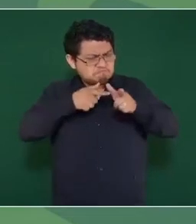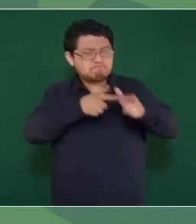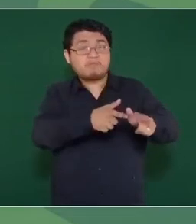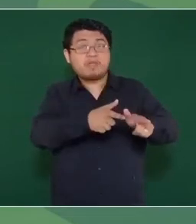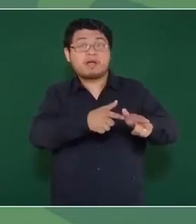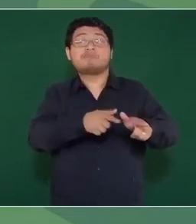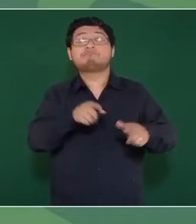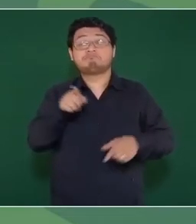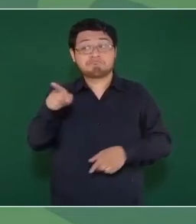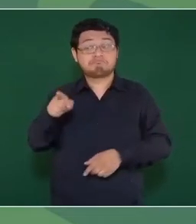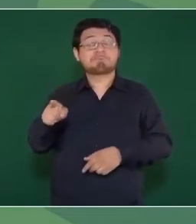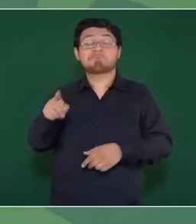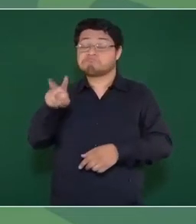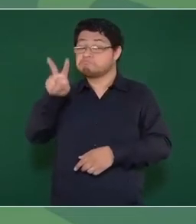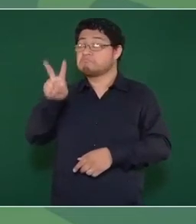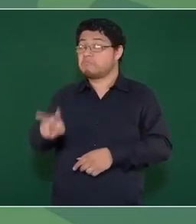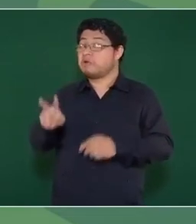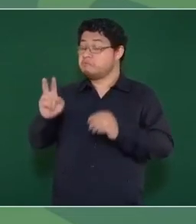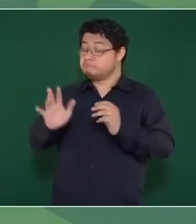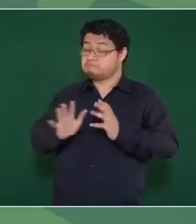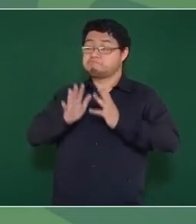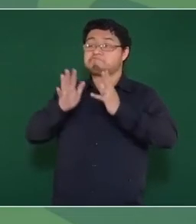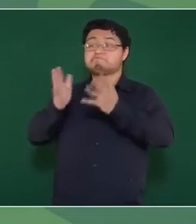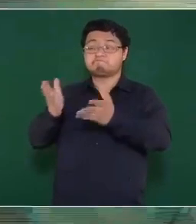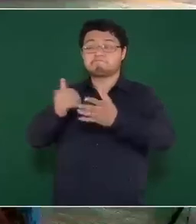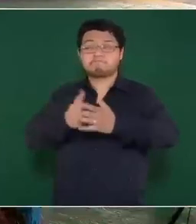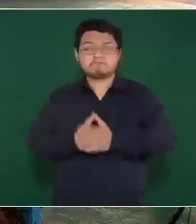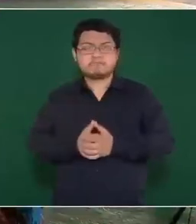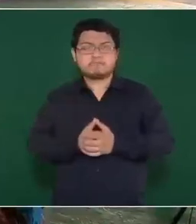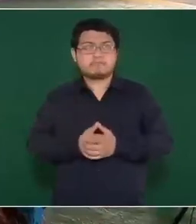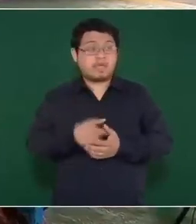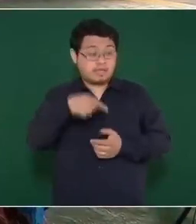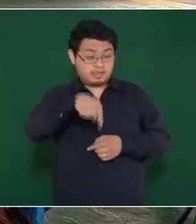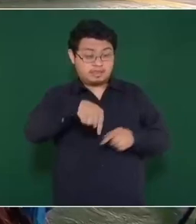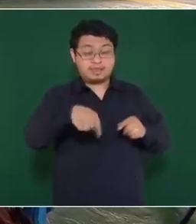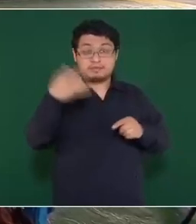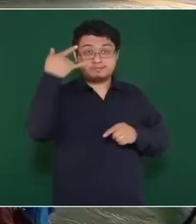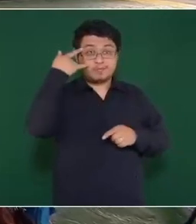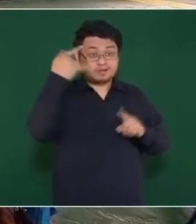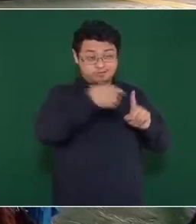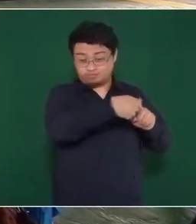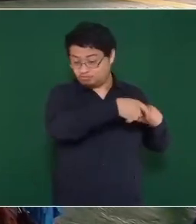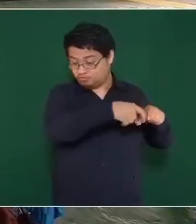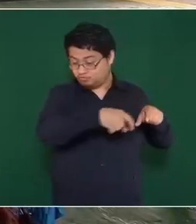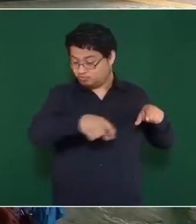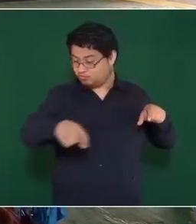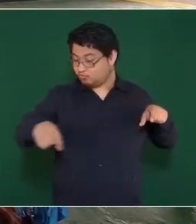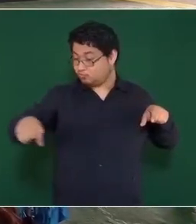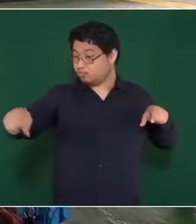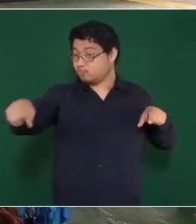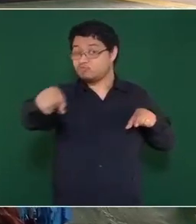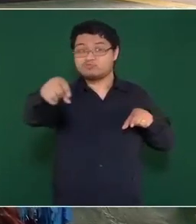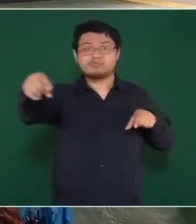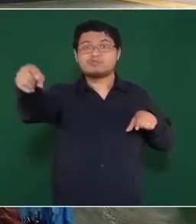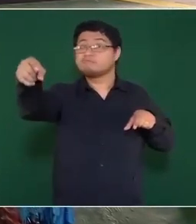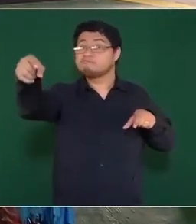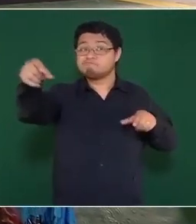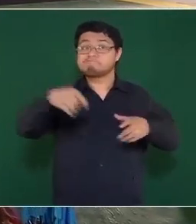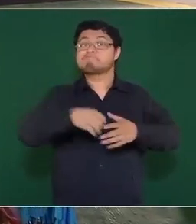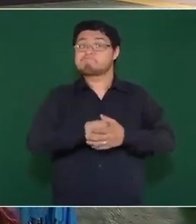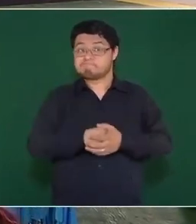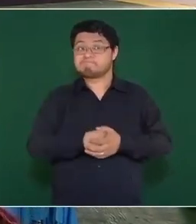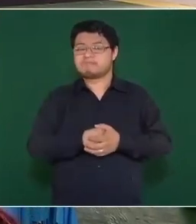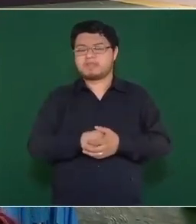en Campeche tenemos el doble de kilómetros que tienen en otras partes. Cómo no vamos a reconocer aquí y